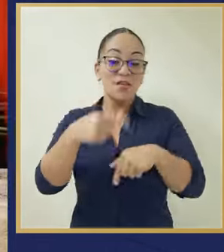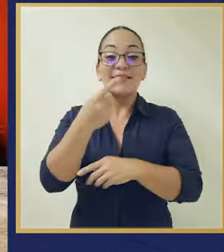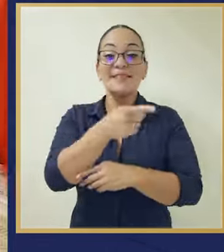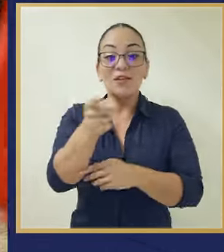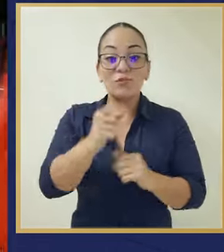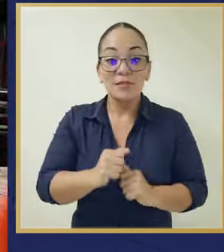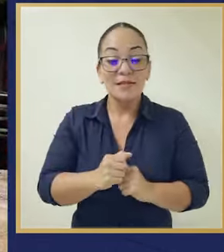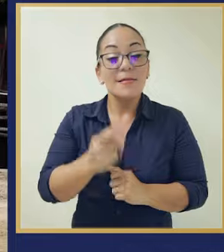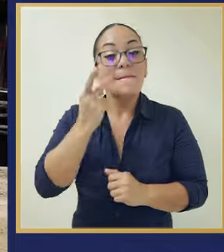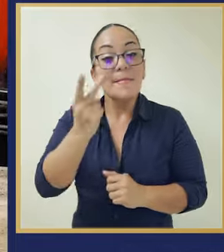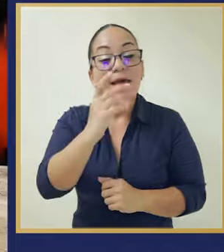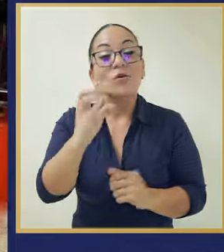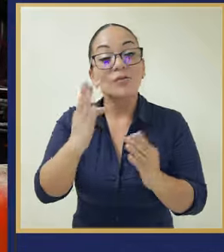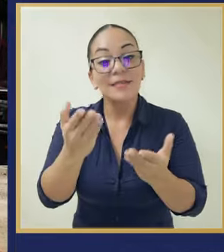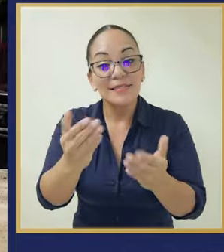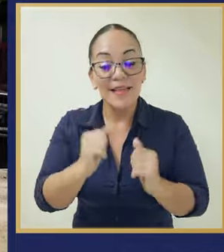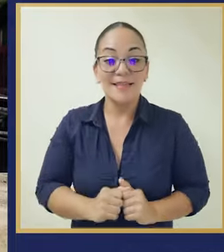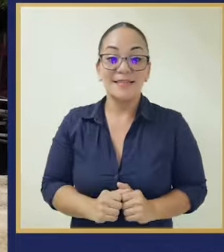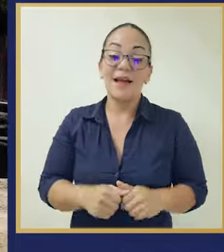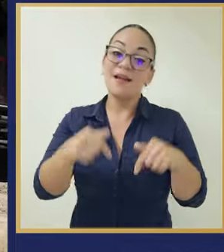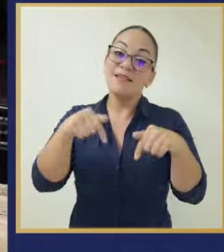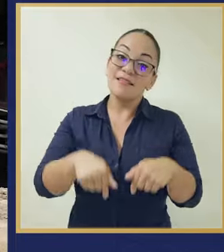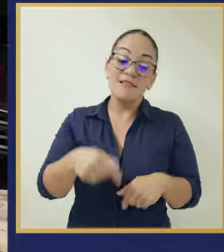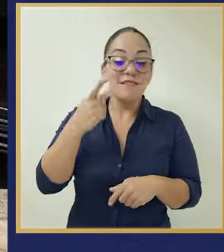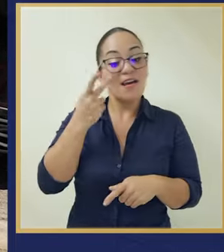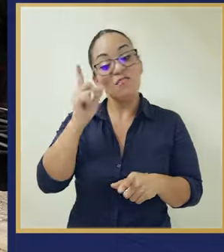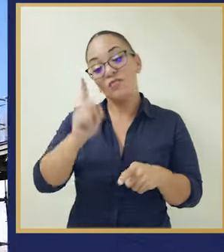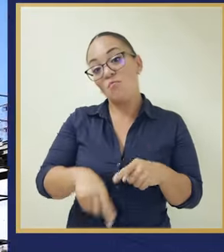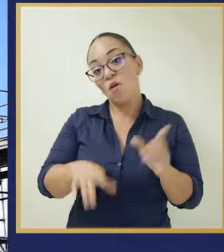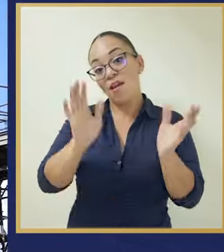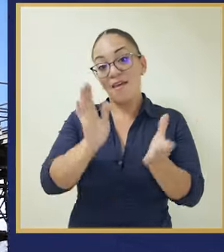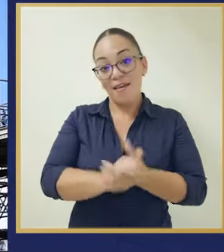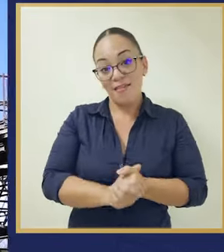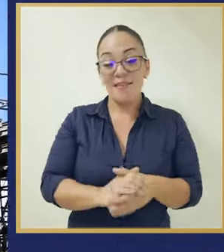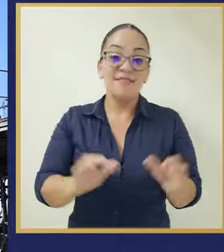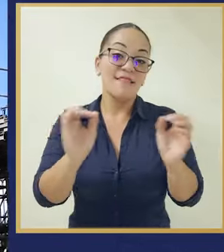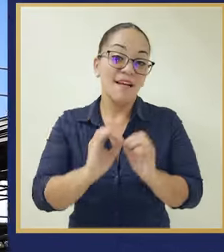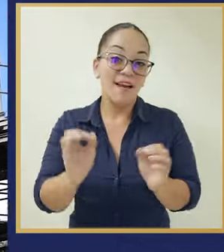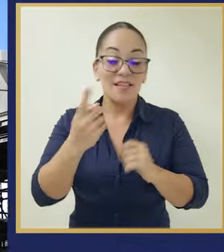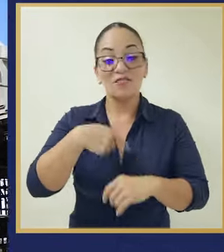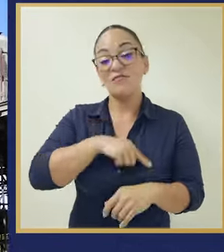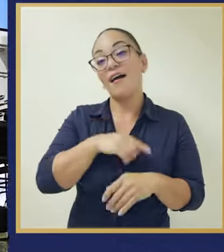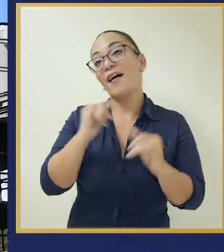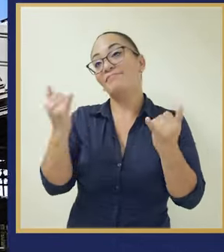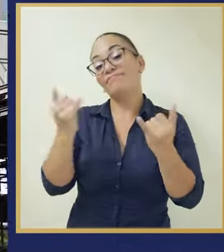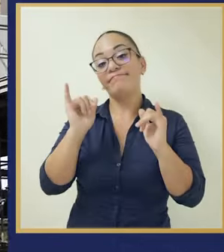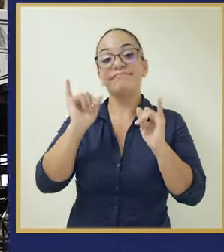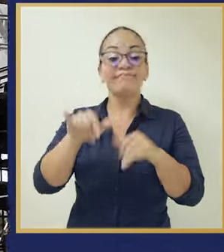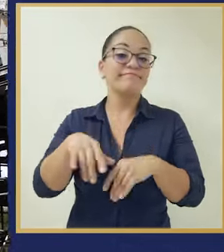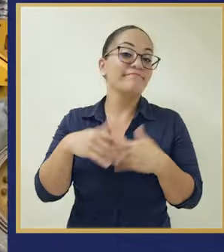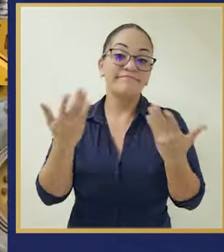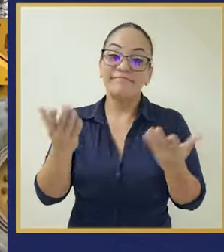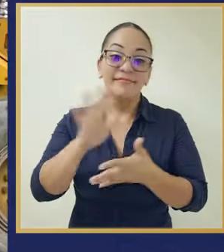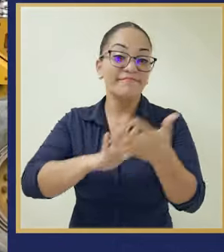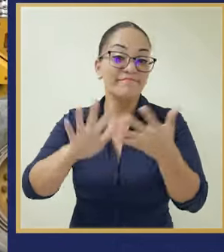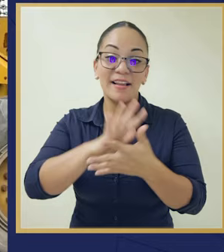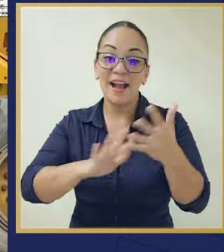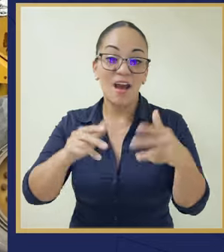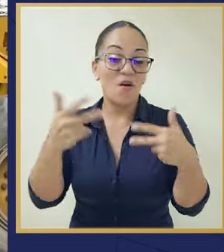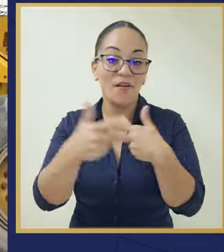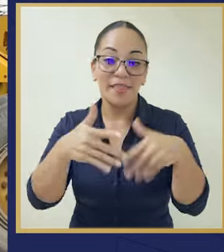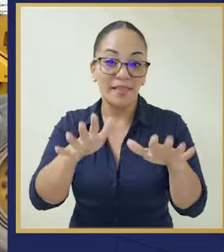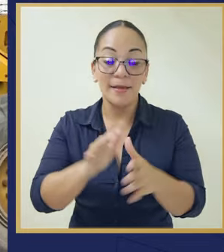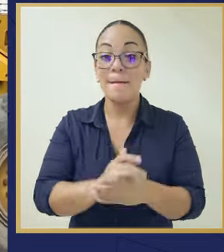ponerme a decirles, vean compatriotas, aquí no se puede hacer nada, estamos condenados a caos vial.